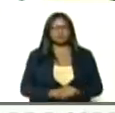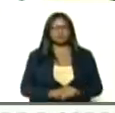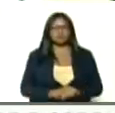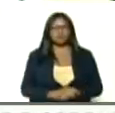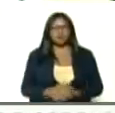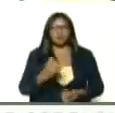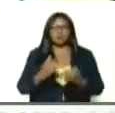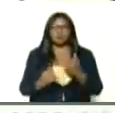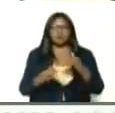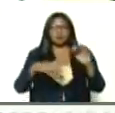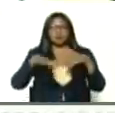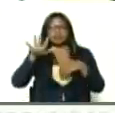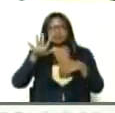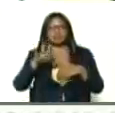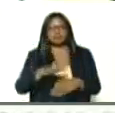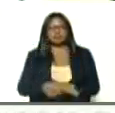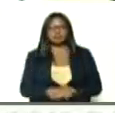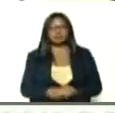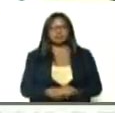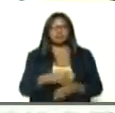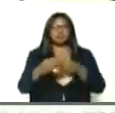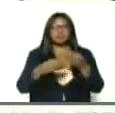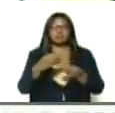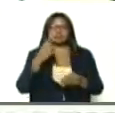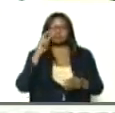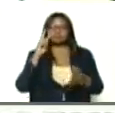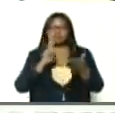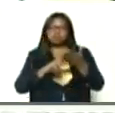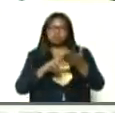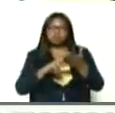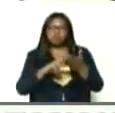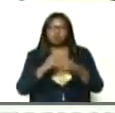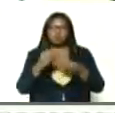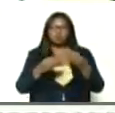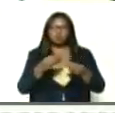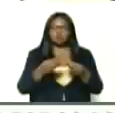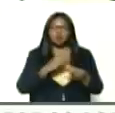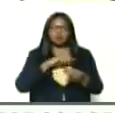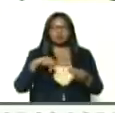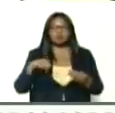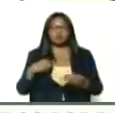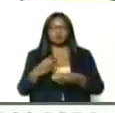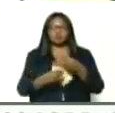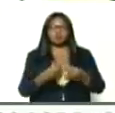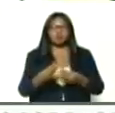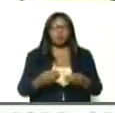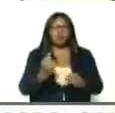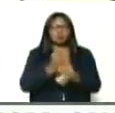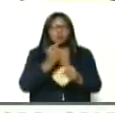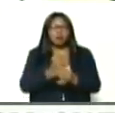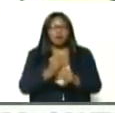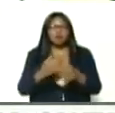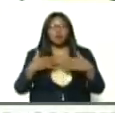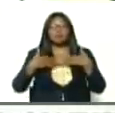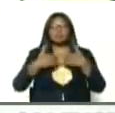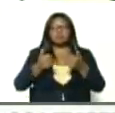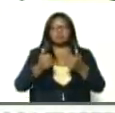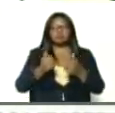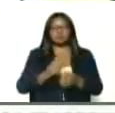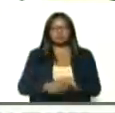último, número 15, hacer un reconocimiento, como lo hago, a los trabajadores, y trabajadoras, de la salud,